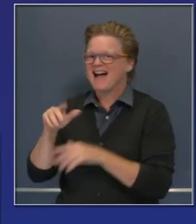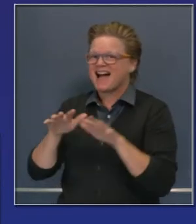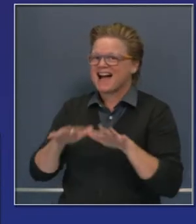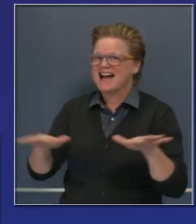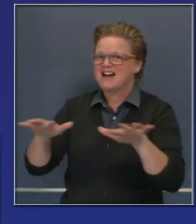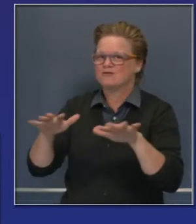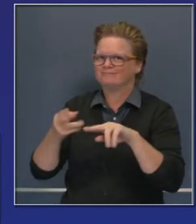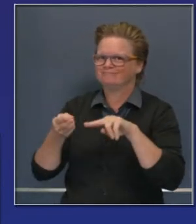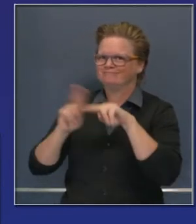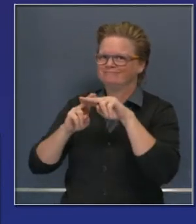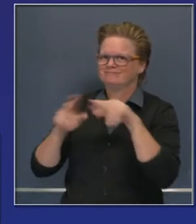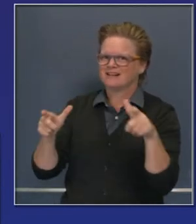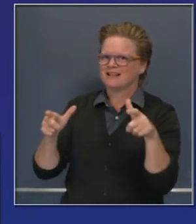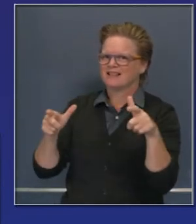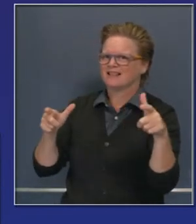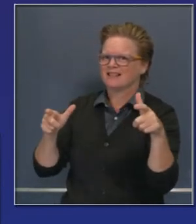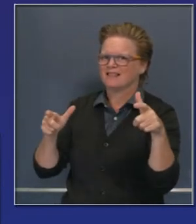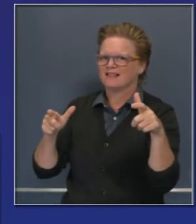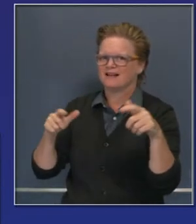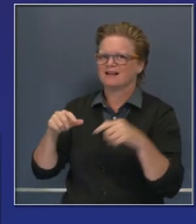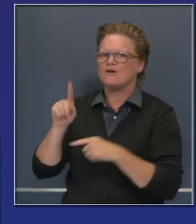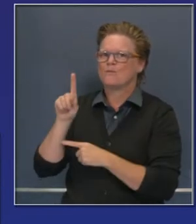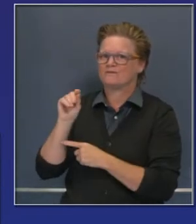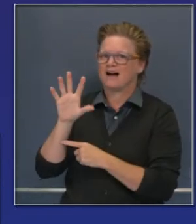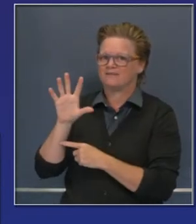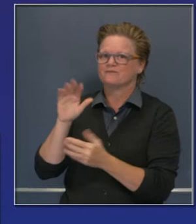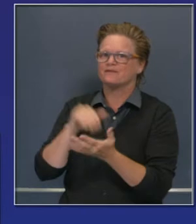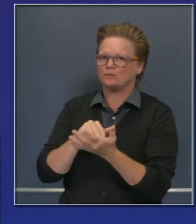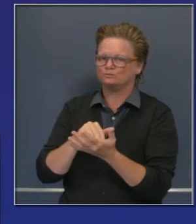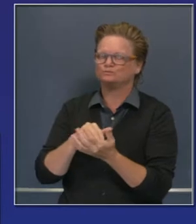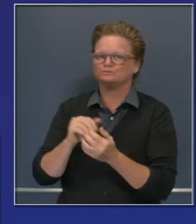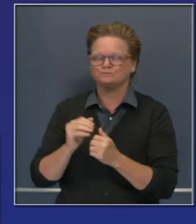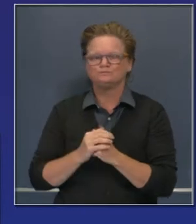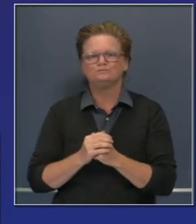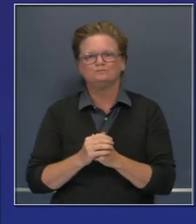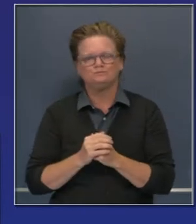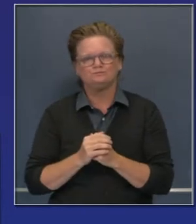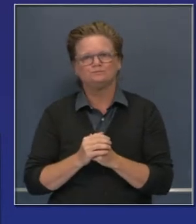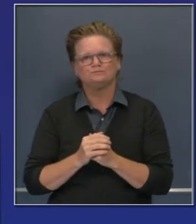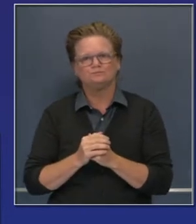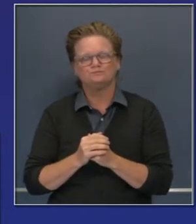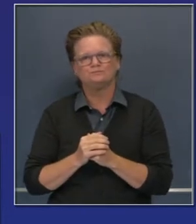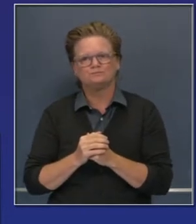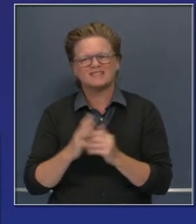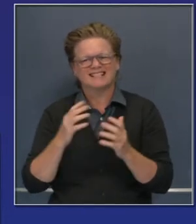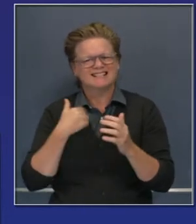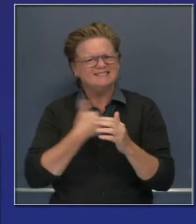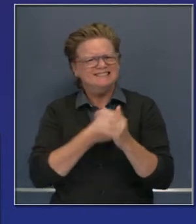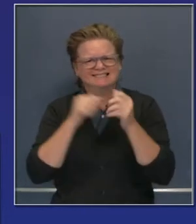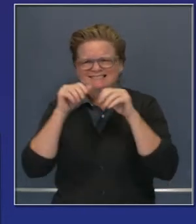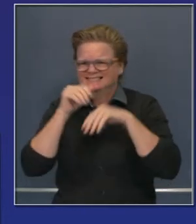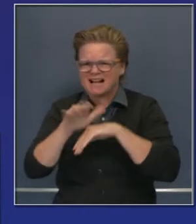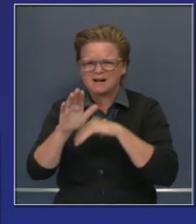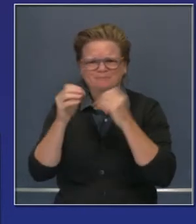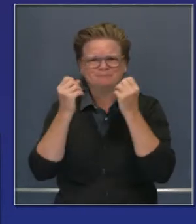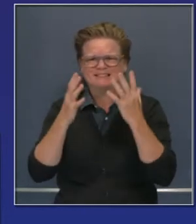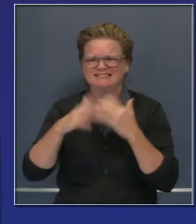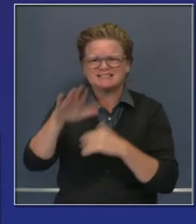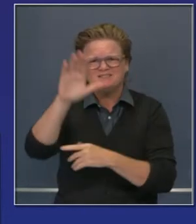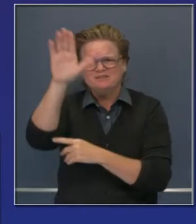es más del doble de hace una semana. Así que estamos dedicando muchísimos recursos a este incendio.